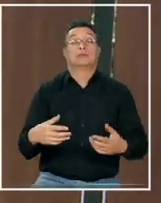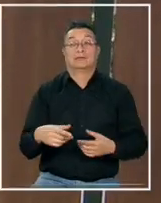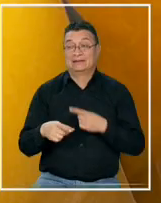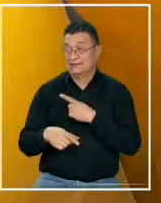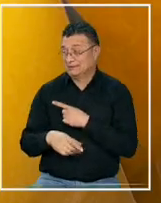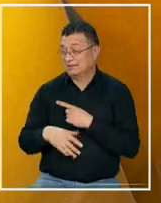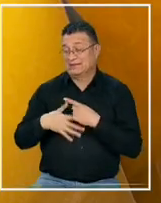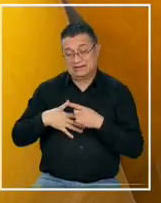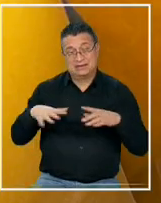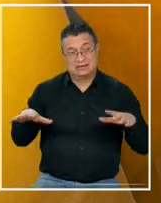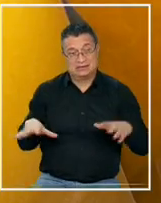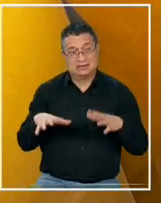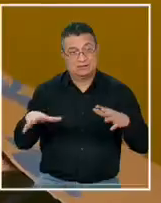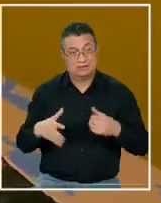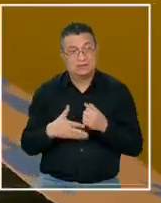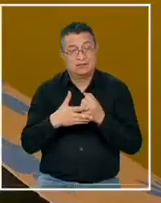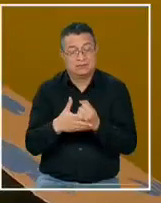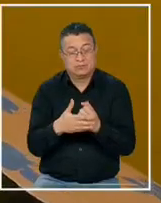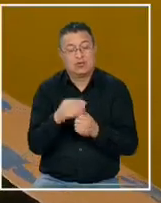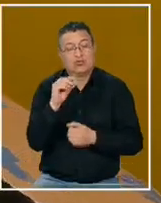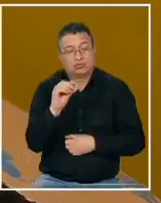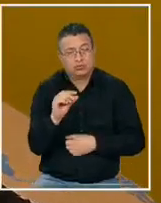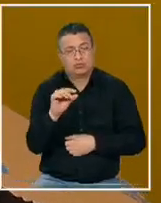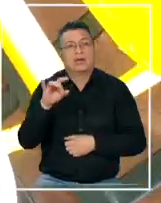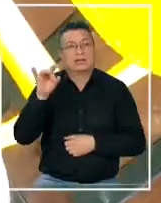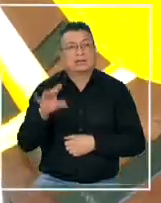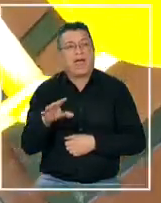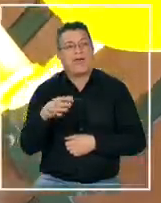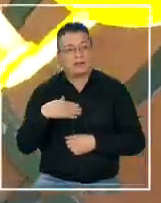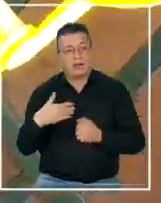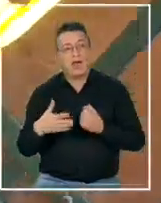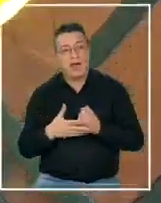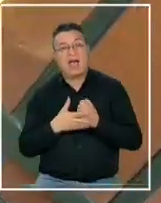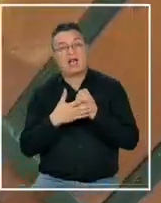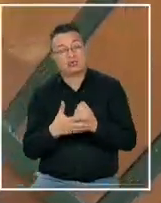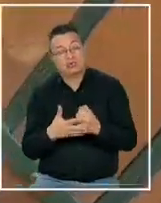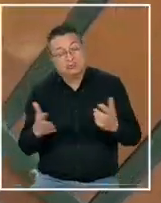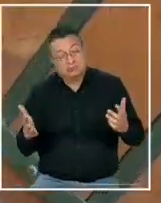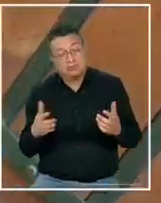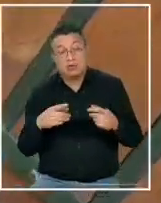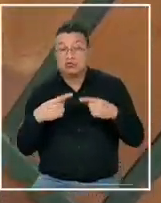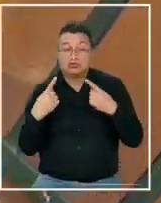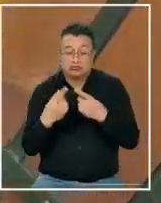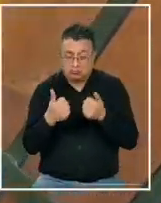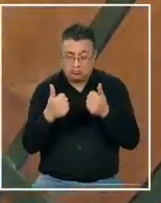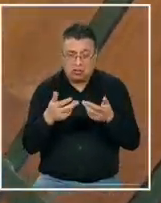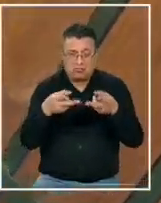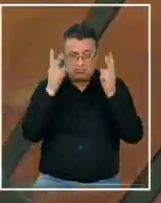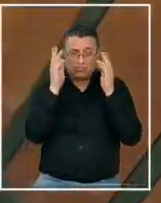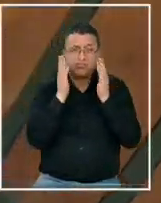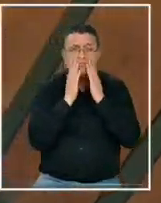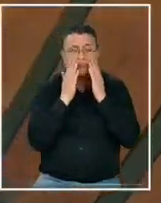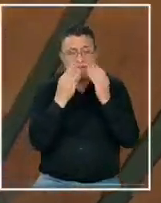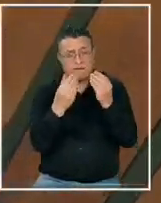intenta aportar con algo ínfimo lo sabe pero algo es y todo todo es bienvenido